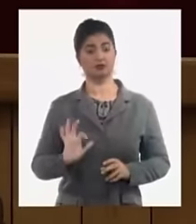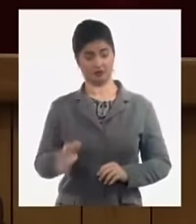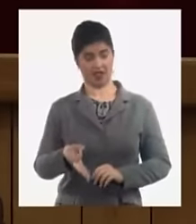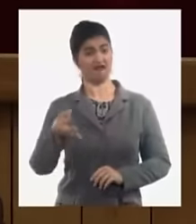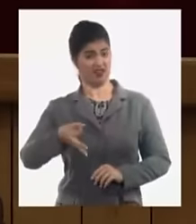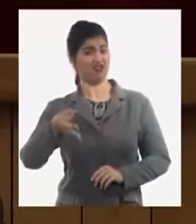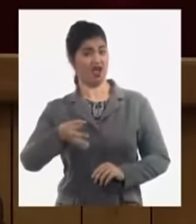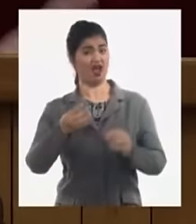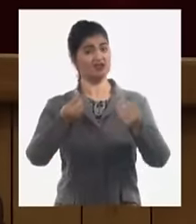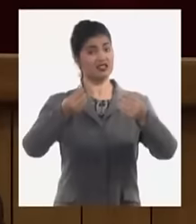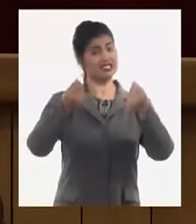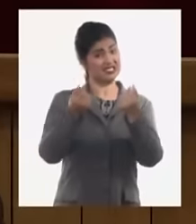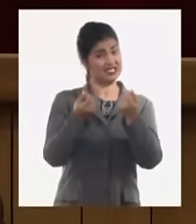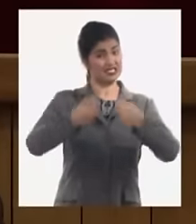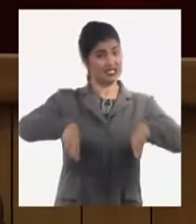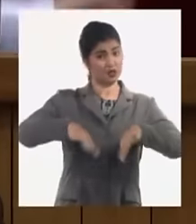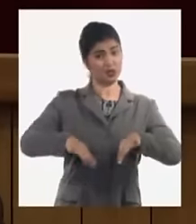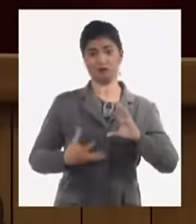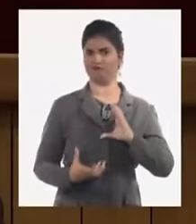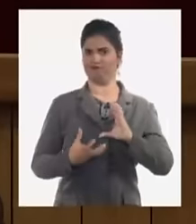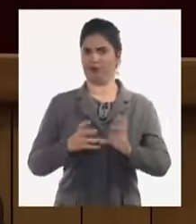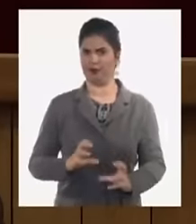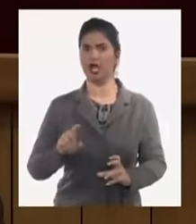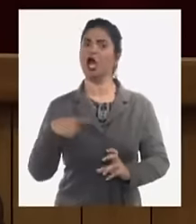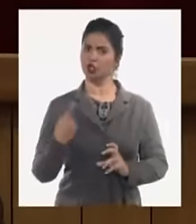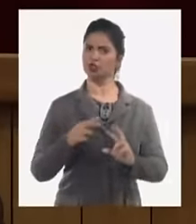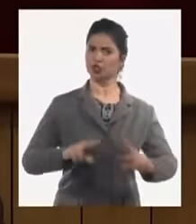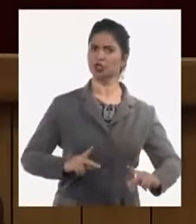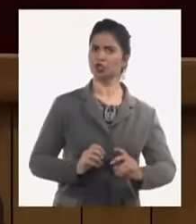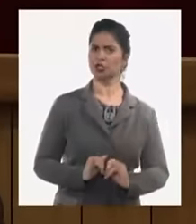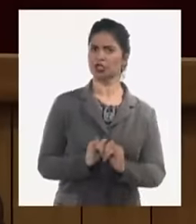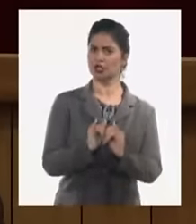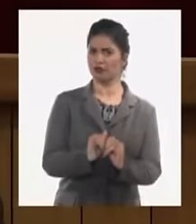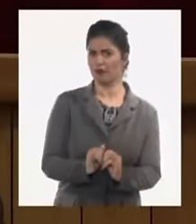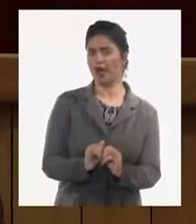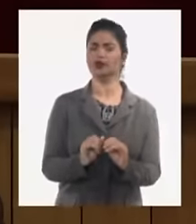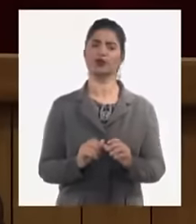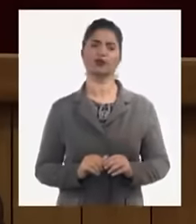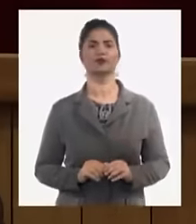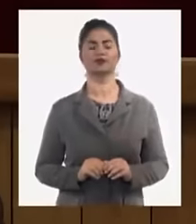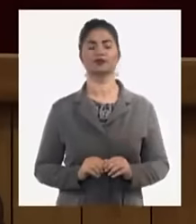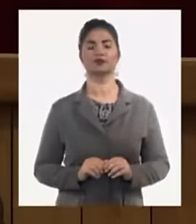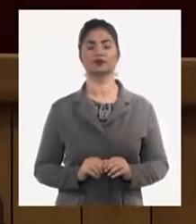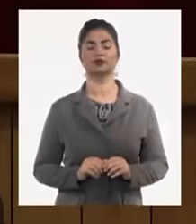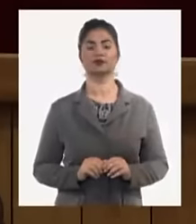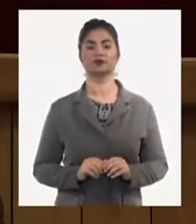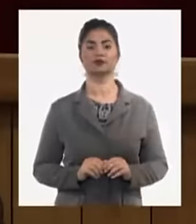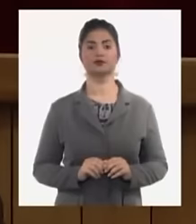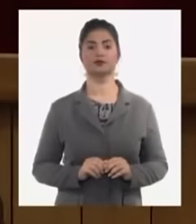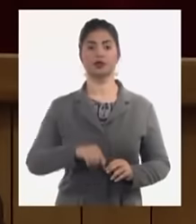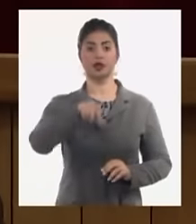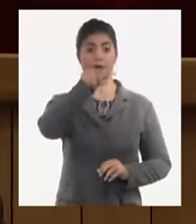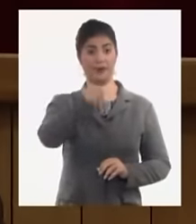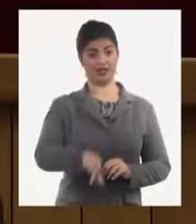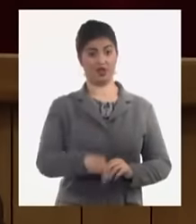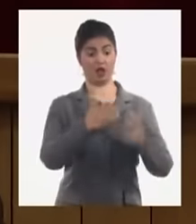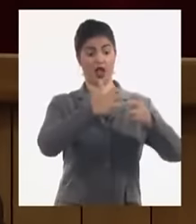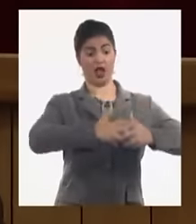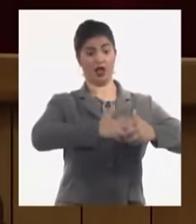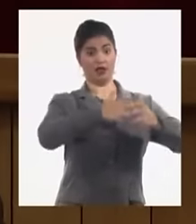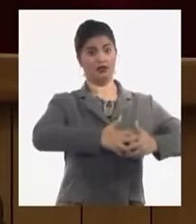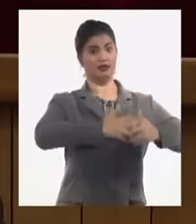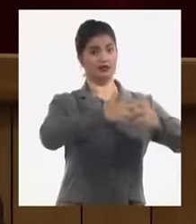y nosotros si ratificamos una cosa que es el pensar de todo oye todo el que haga aquí que produzca